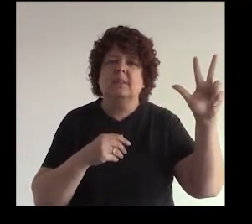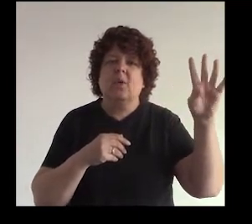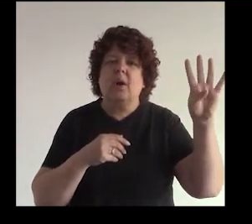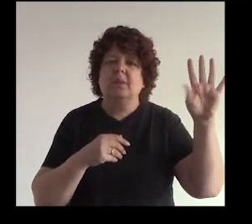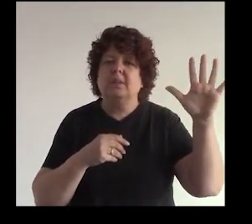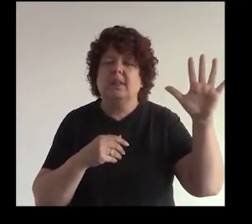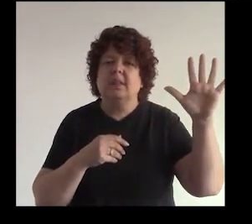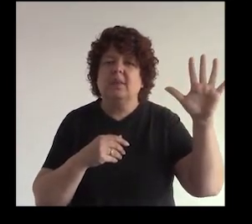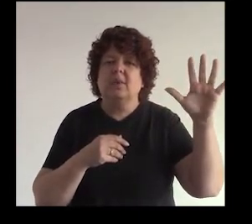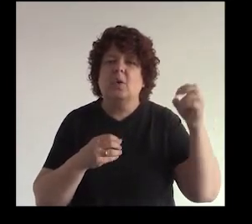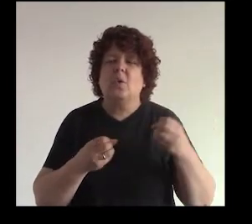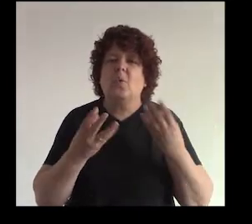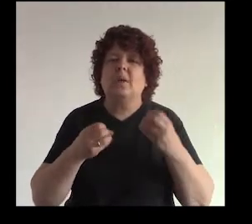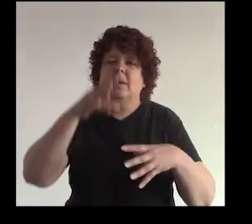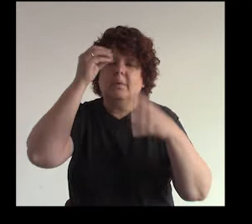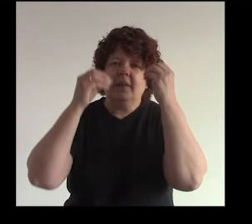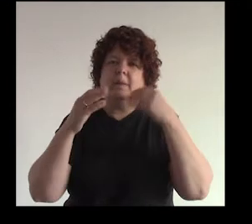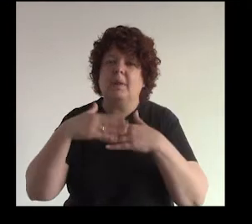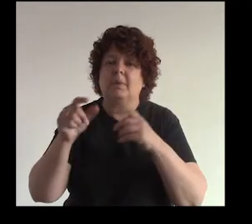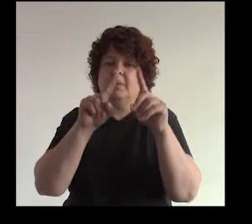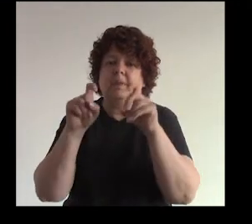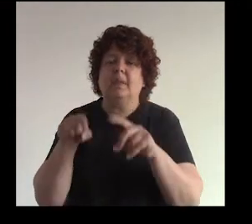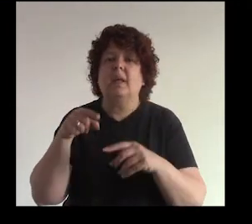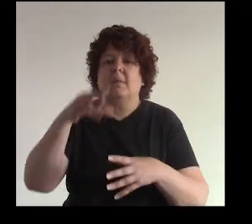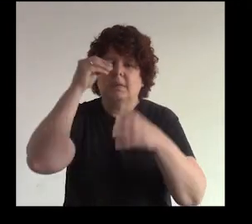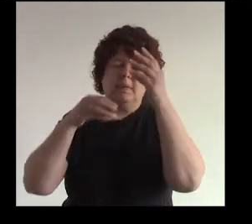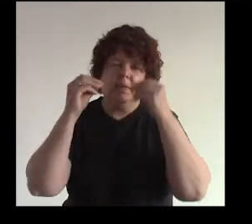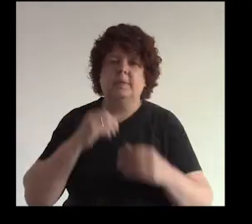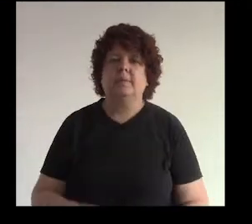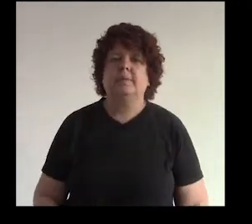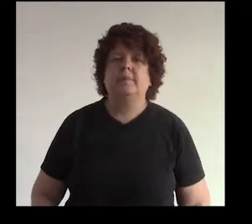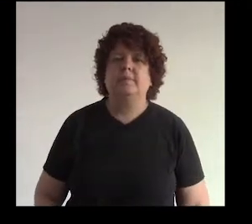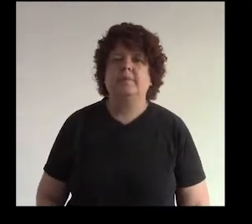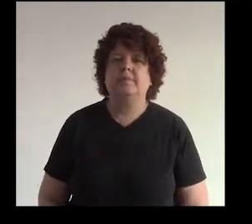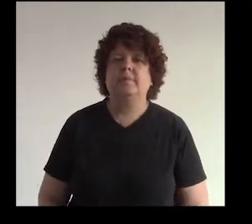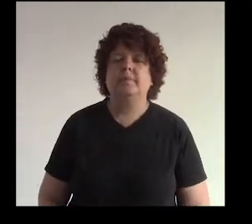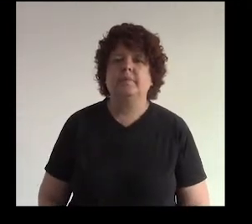cinco cuánto hemos aprendido hasta ahorita porque vienen las preguntas ahí también vamos a aprender más todavía